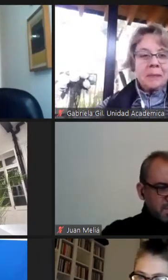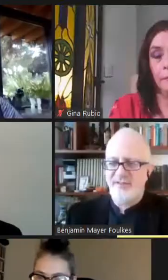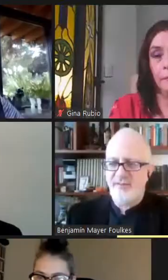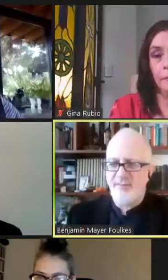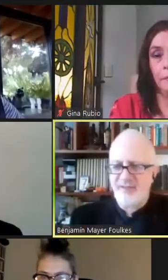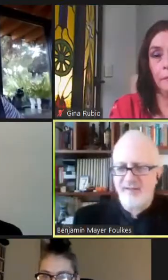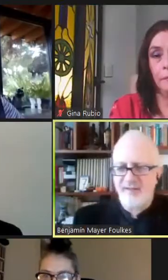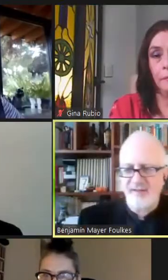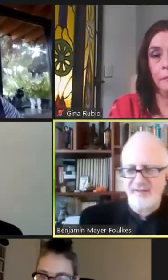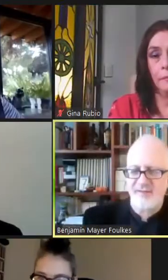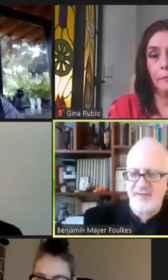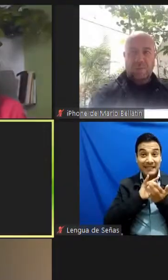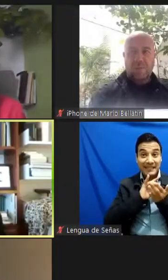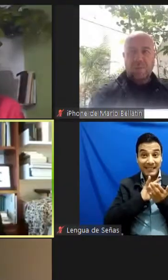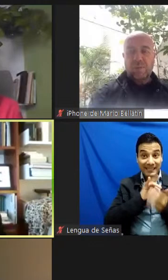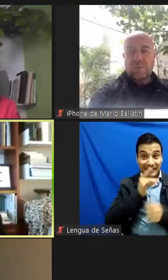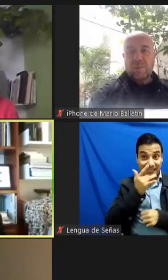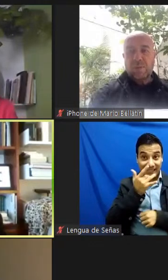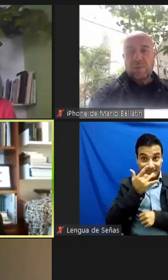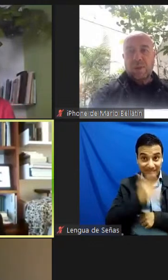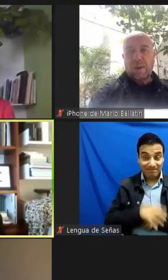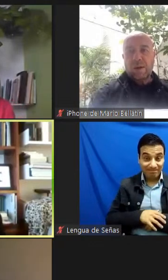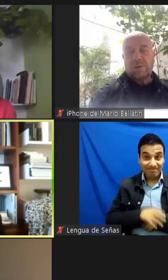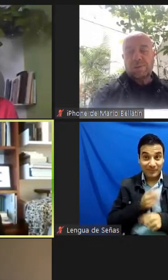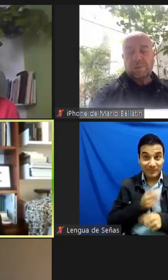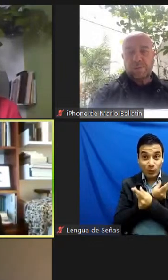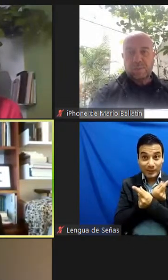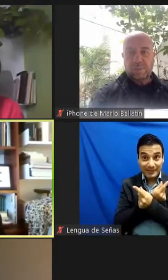Muchísimas gracias, Lorena.